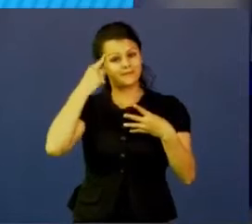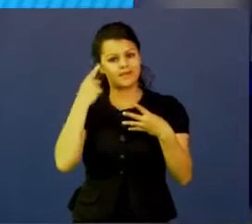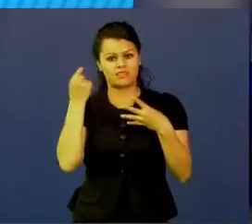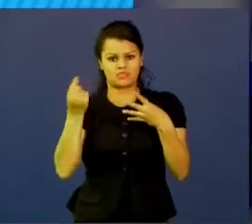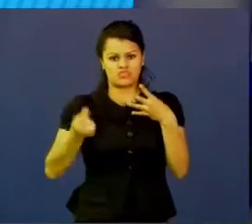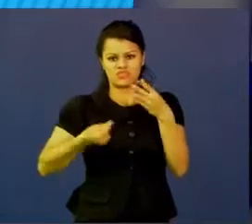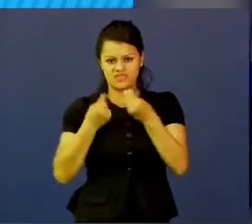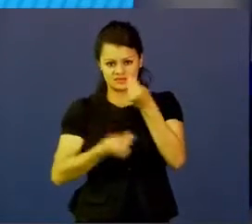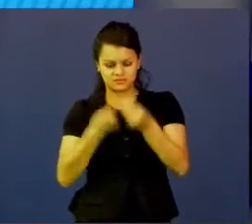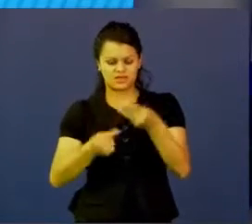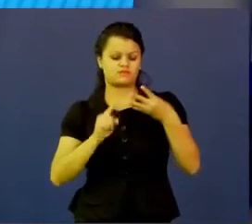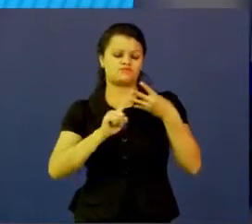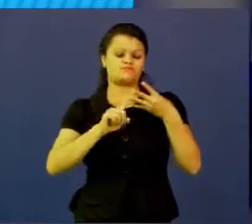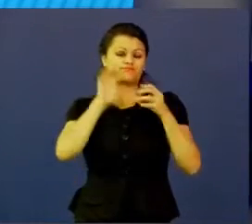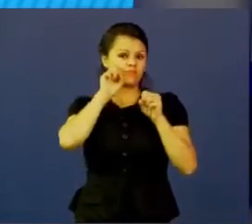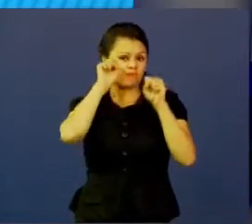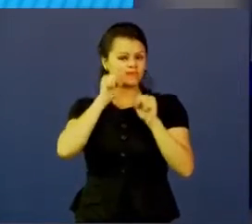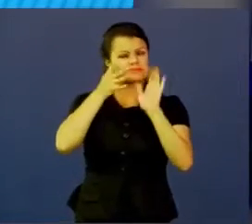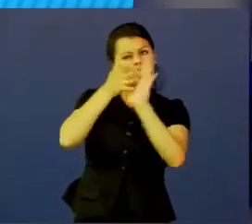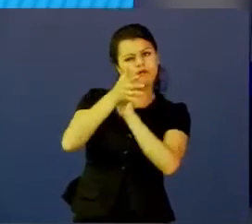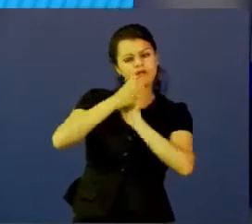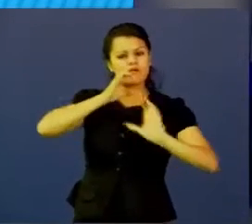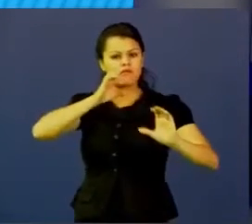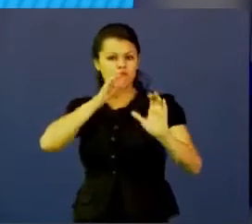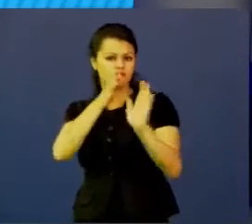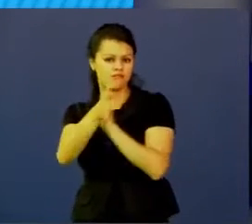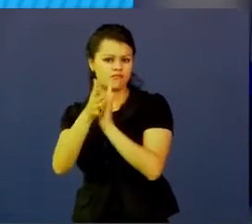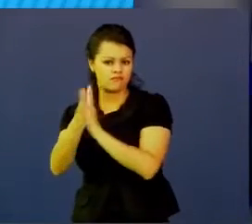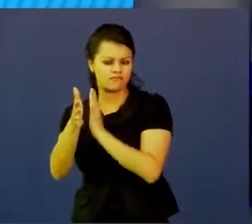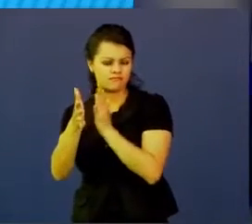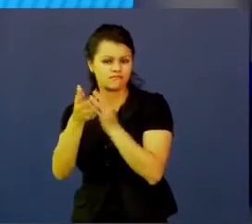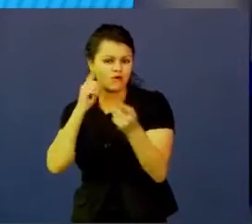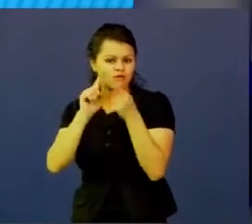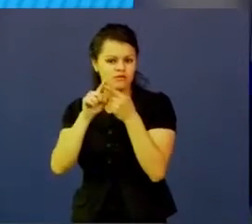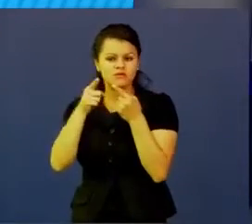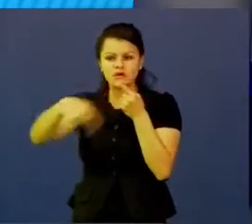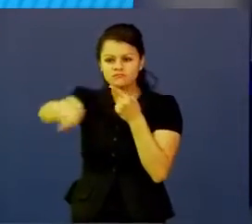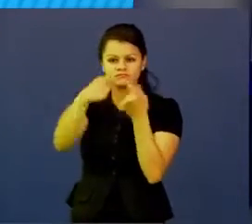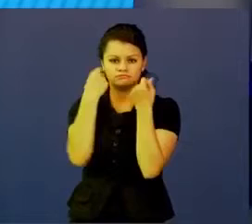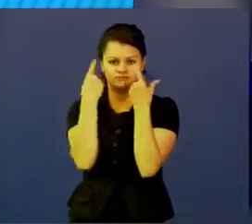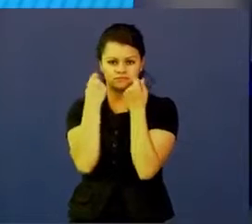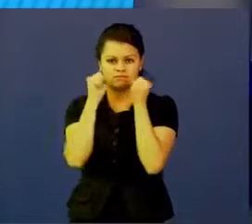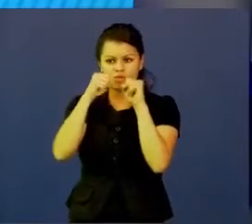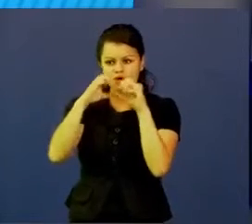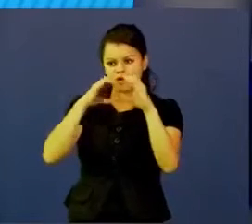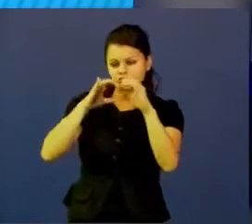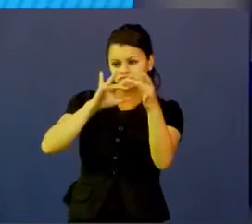capacidad de narrativa y comunicación para entender y tener esa comunicación con